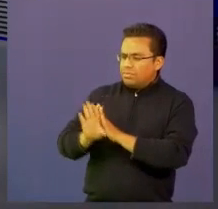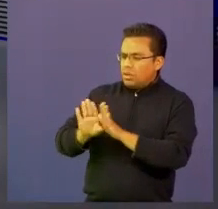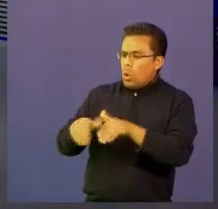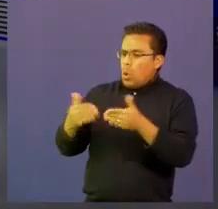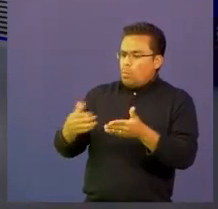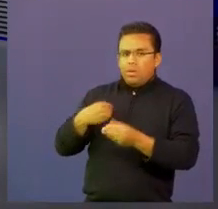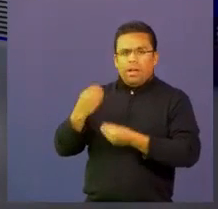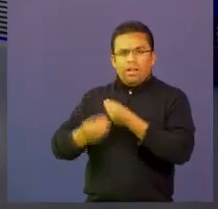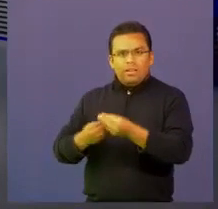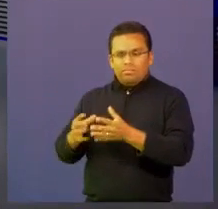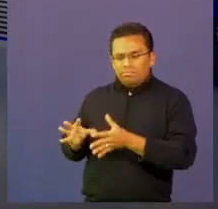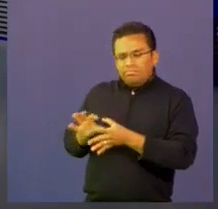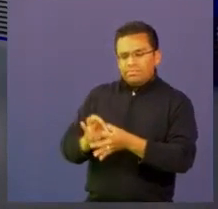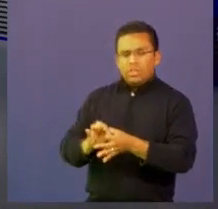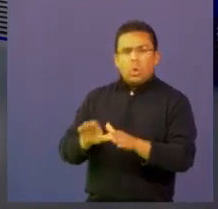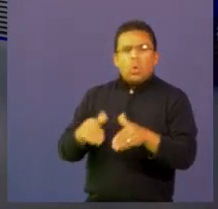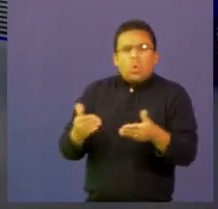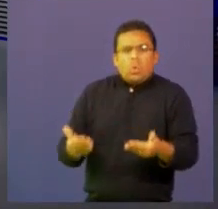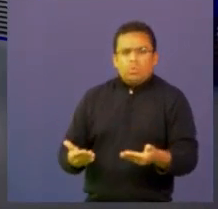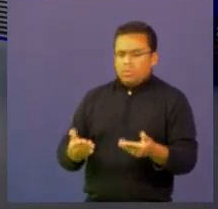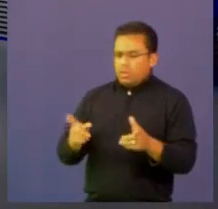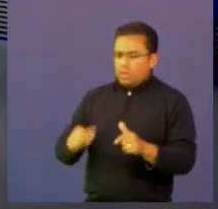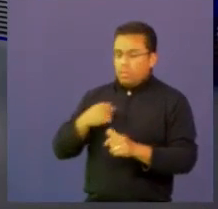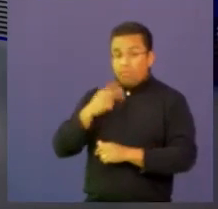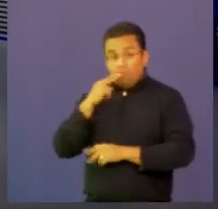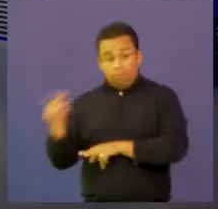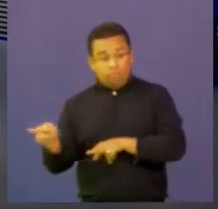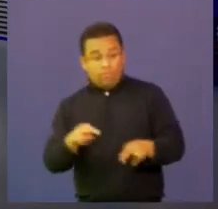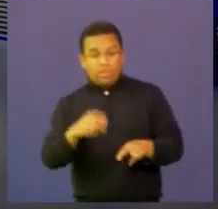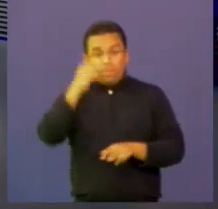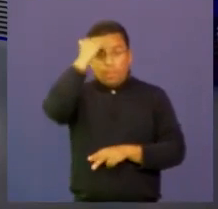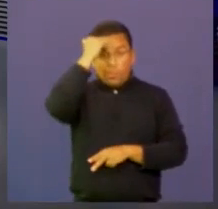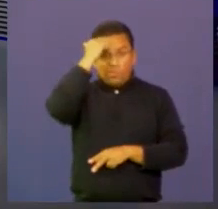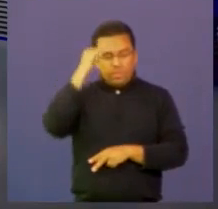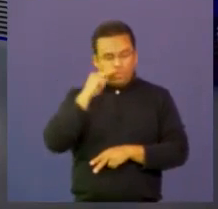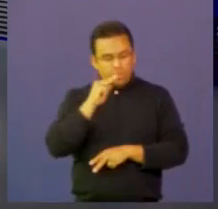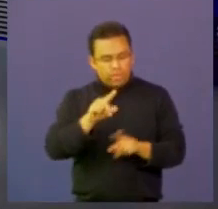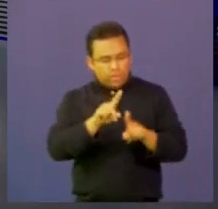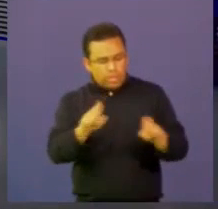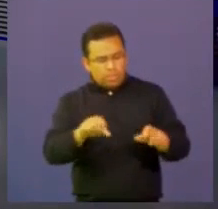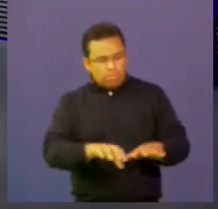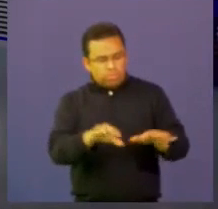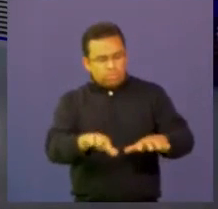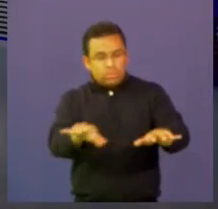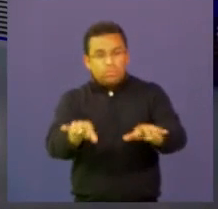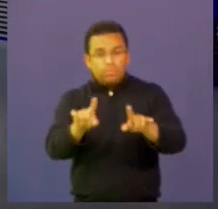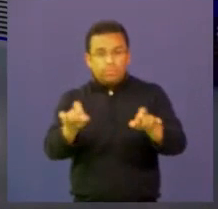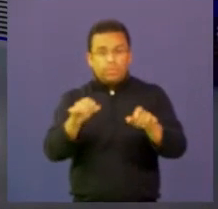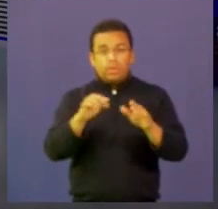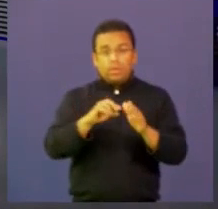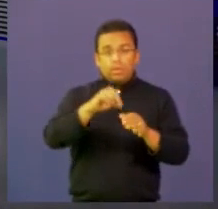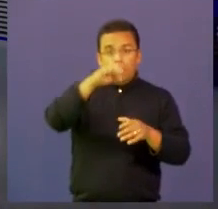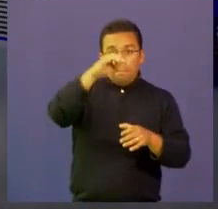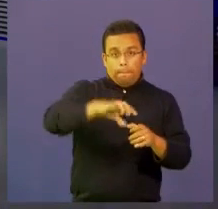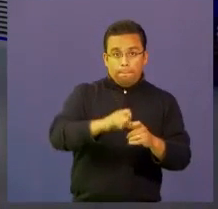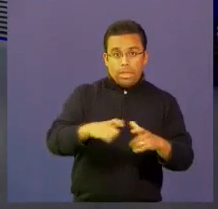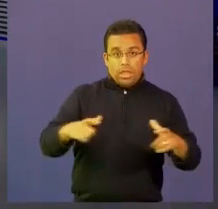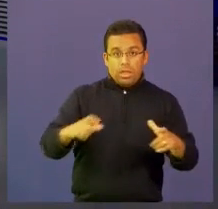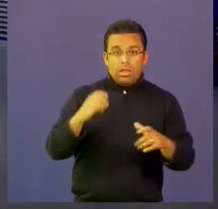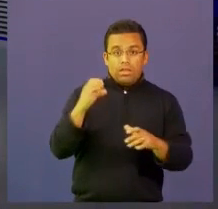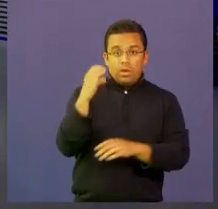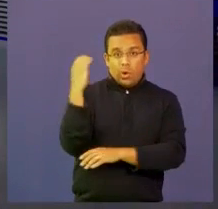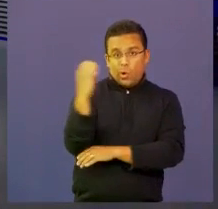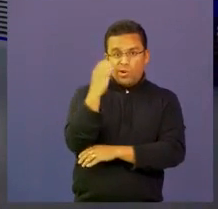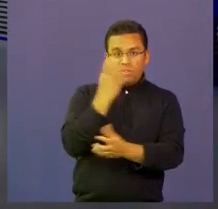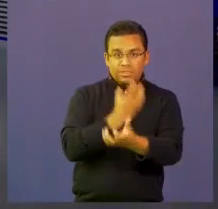articulación y cómo has visto a los docentes frente a este elemento importante? Porque el programa Ondas viene hace muchos años.